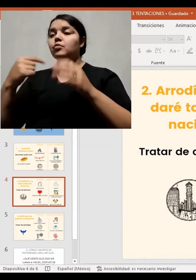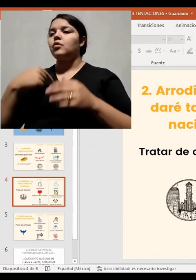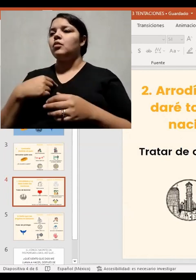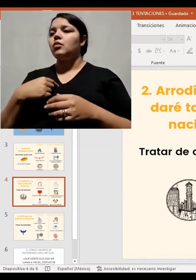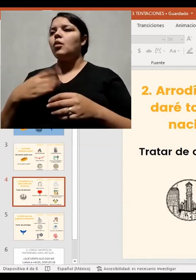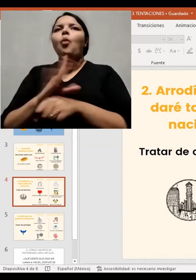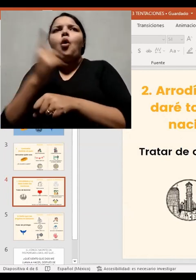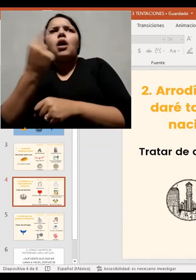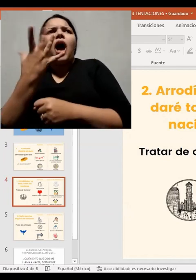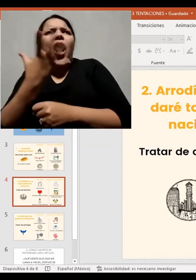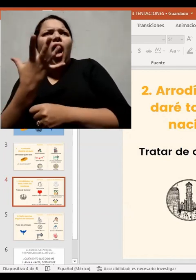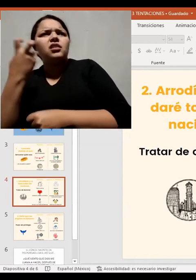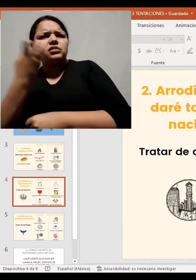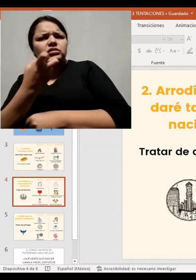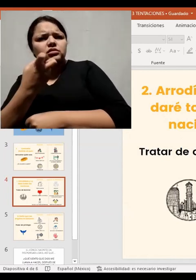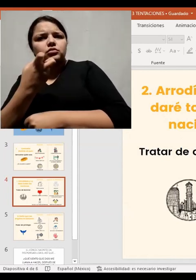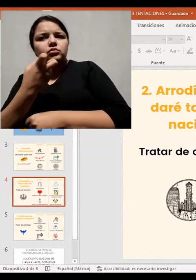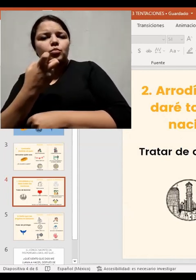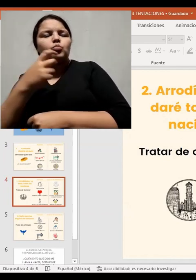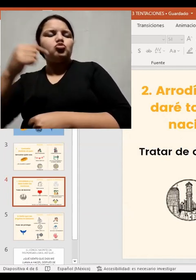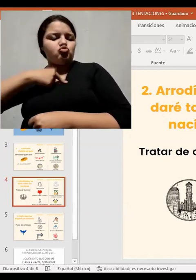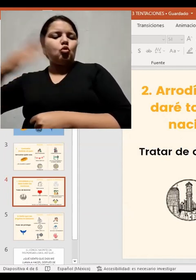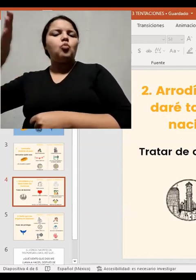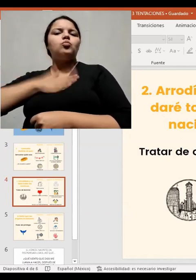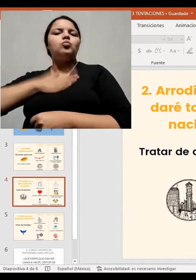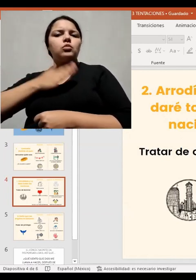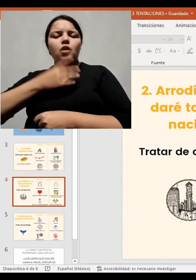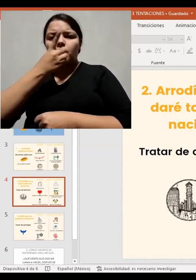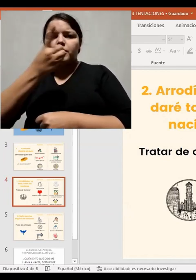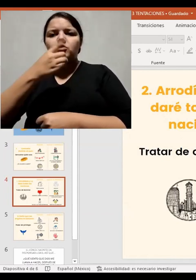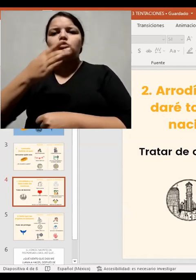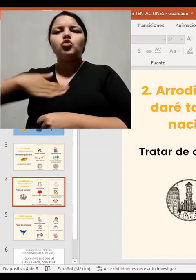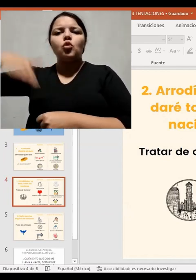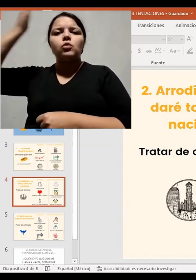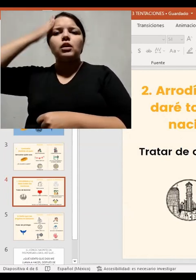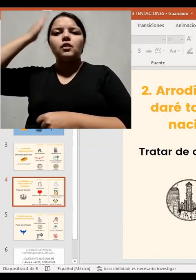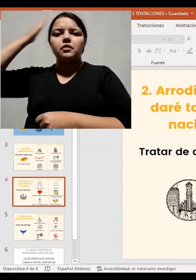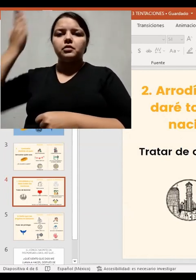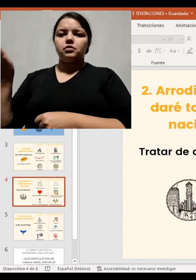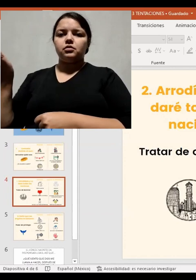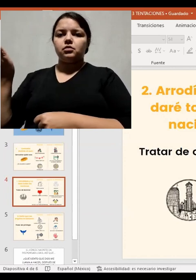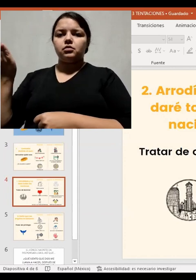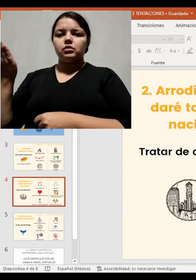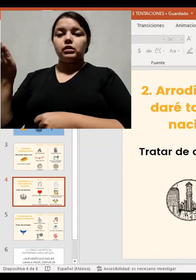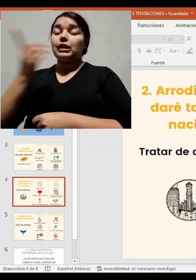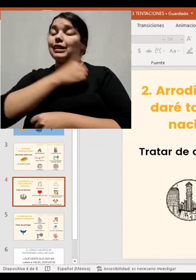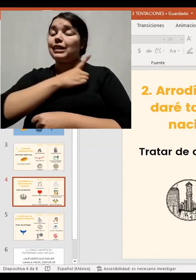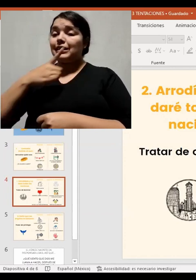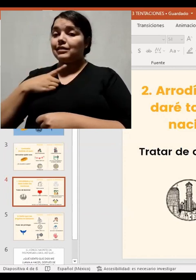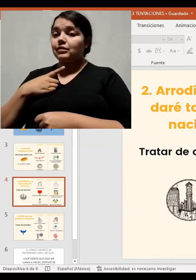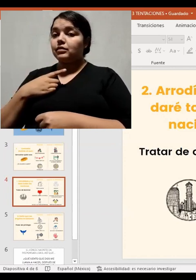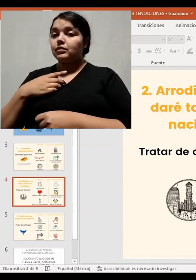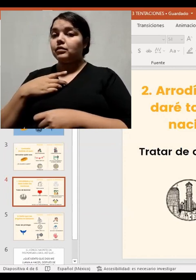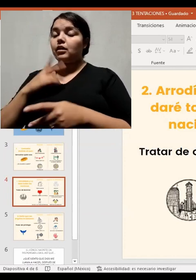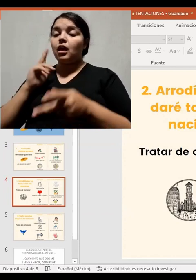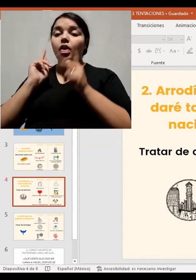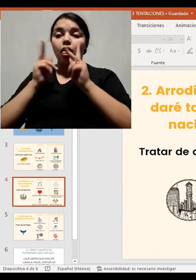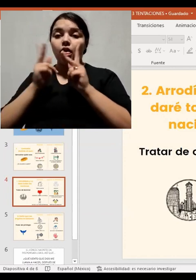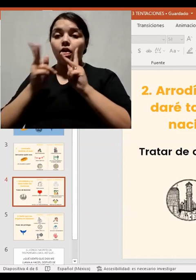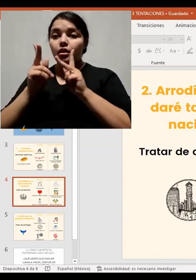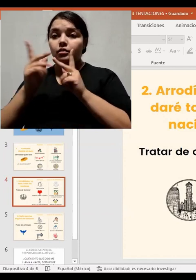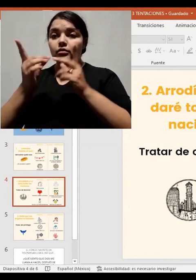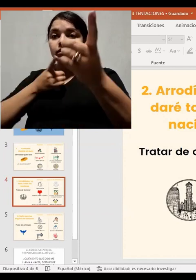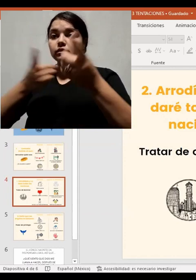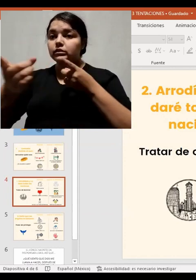lo digo. No hay un diálogo. El amor y el servicio sería tener un diálogo. Aquí el diablo nos está ofreciendo el poder de la